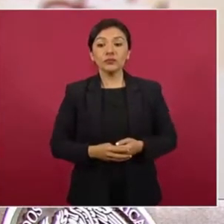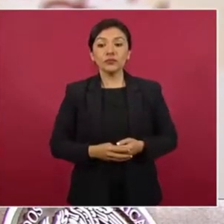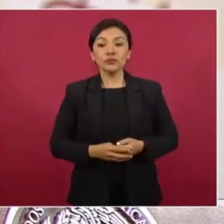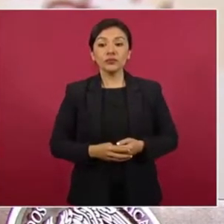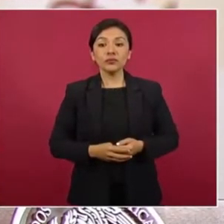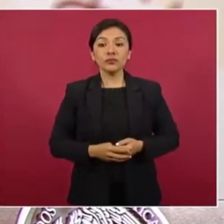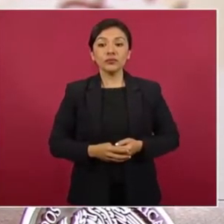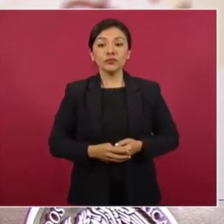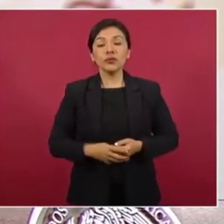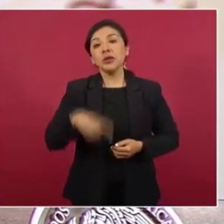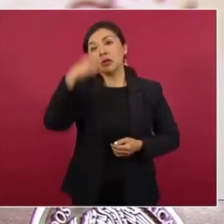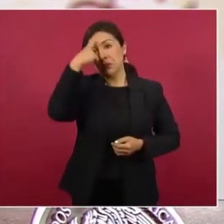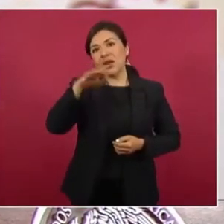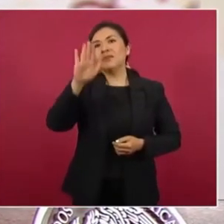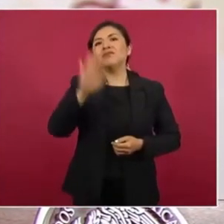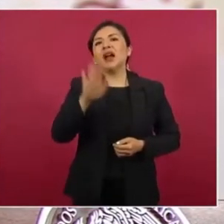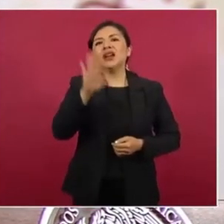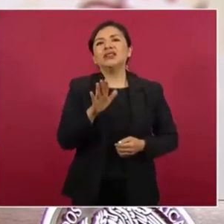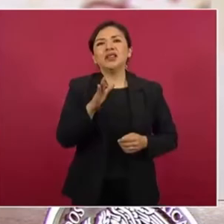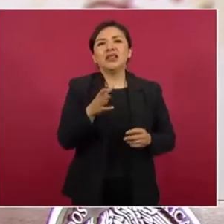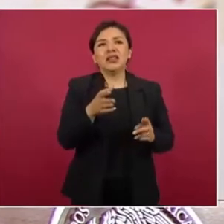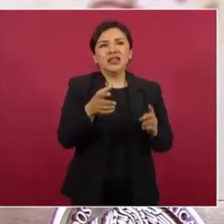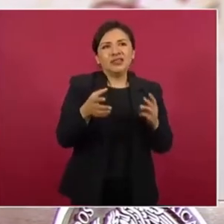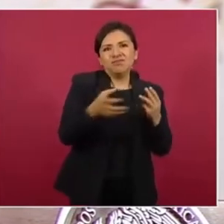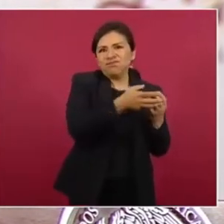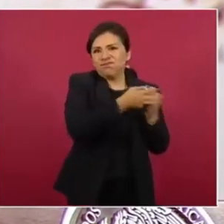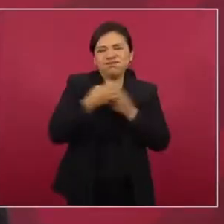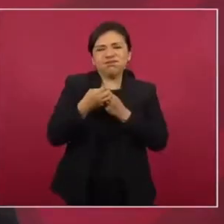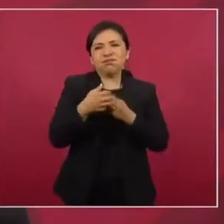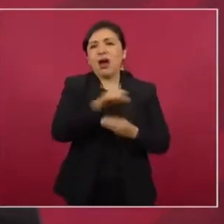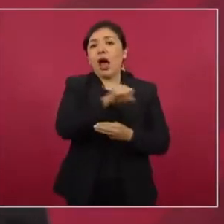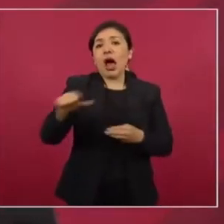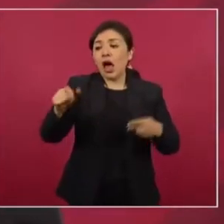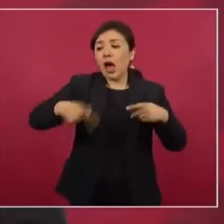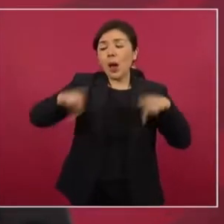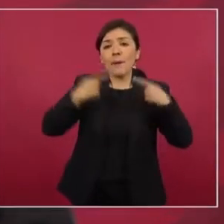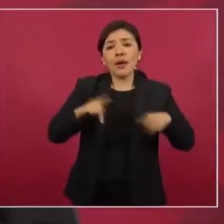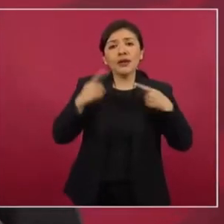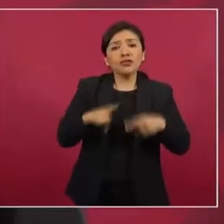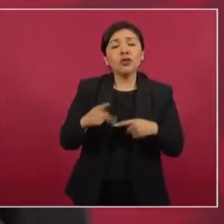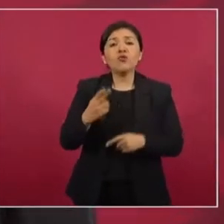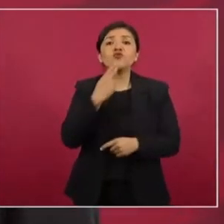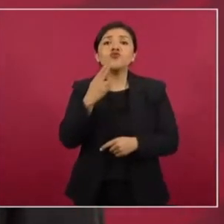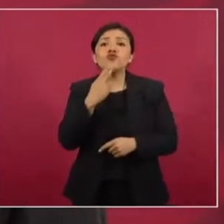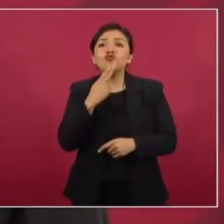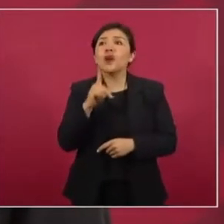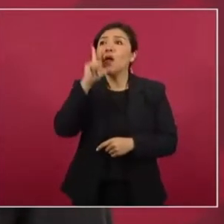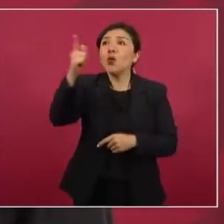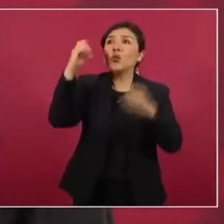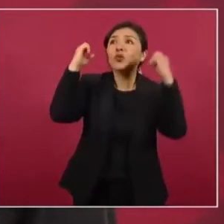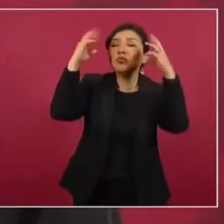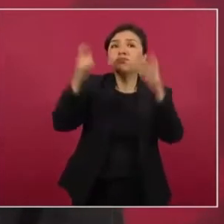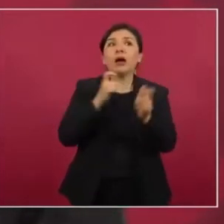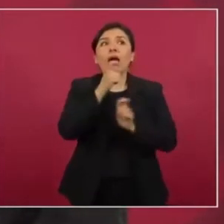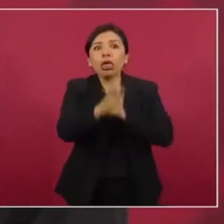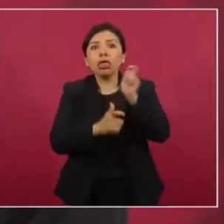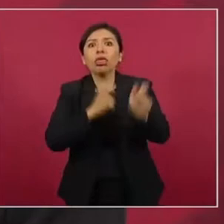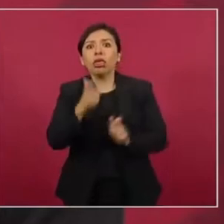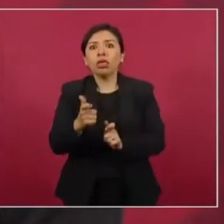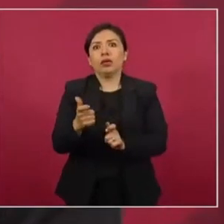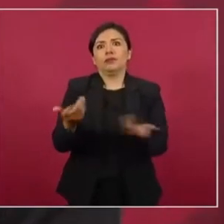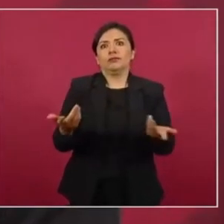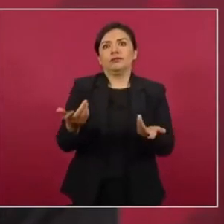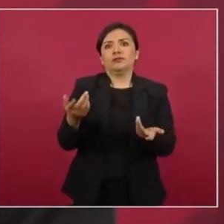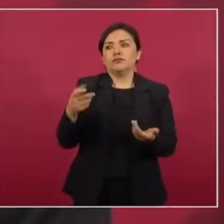tener como rehenes a todos los consumidores mexicanos, a los